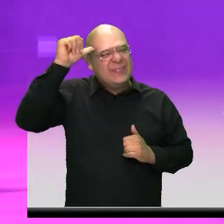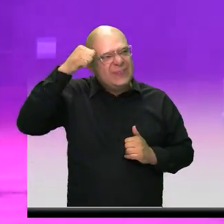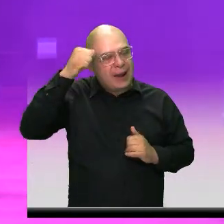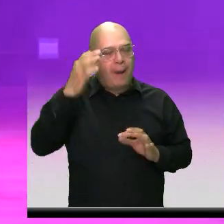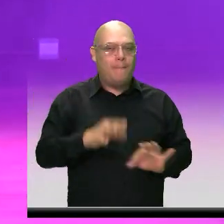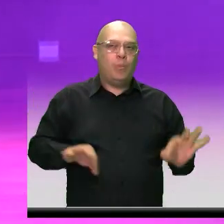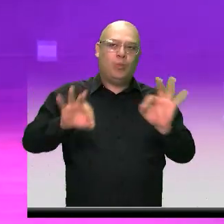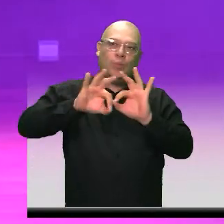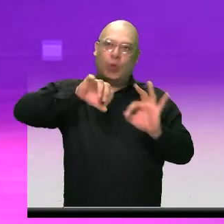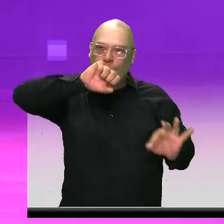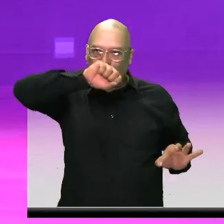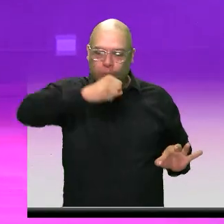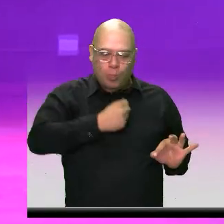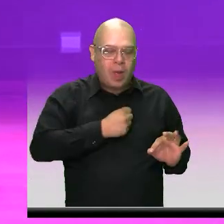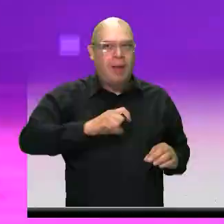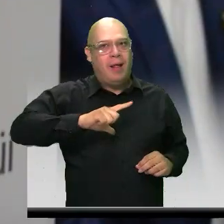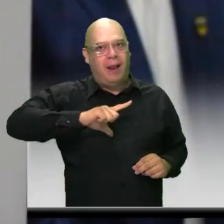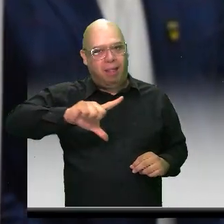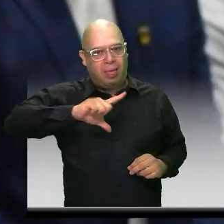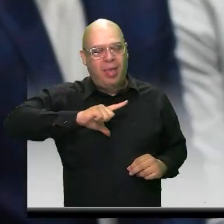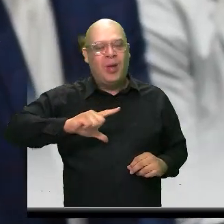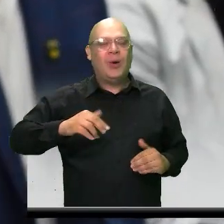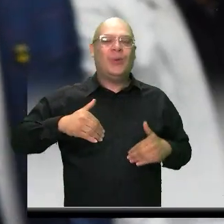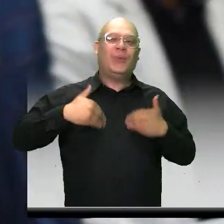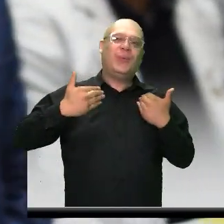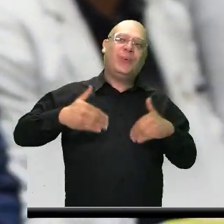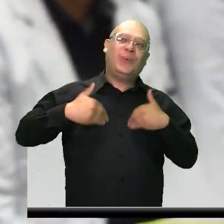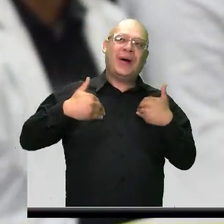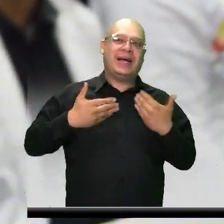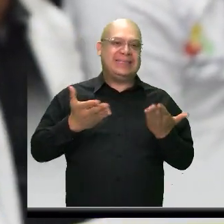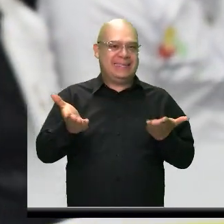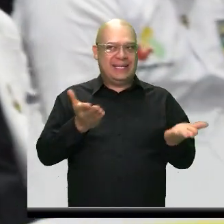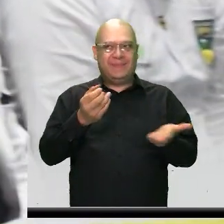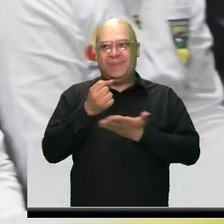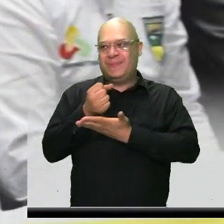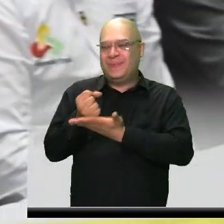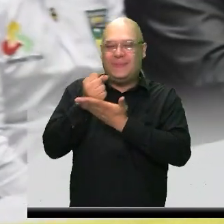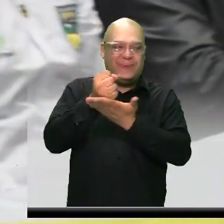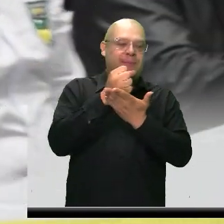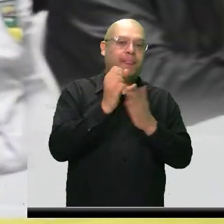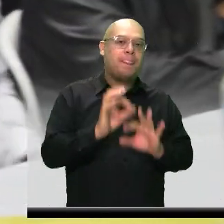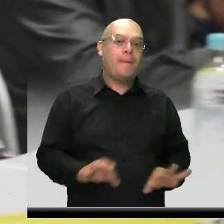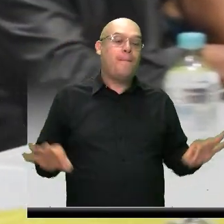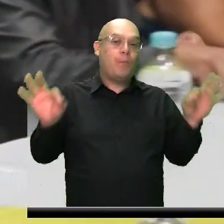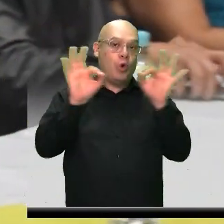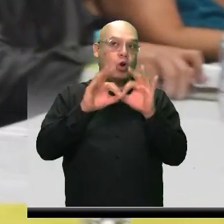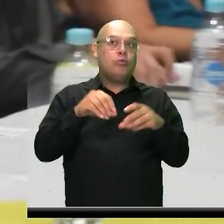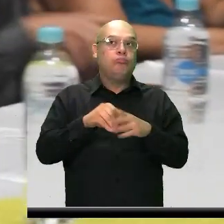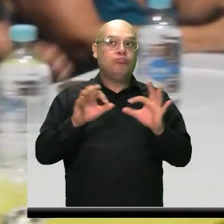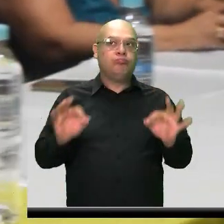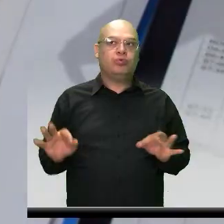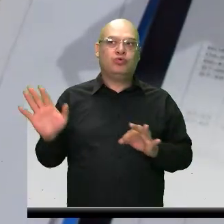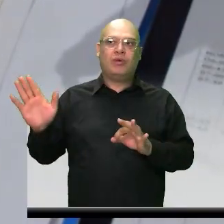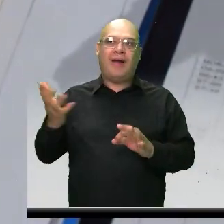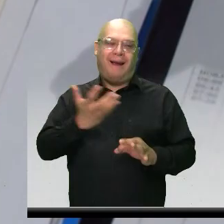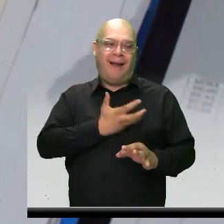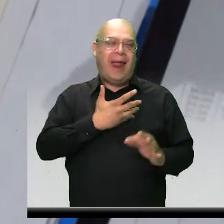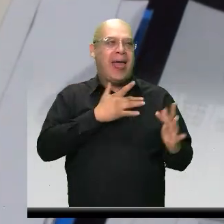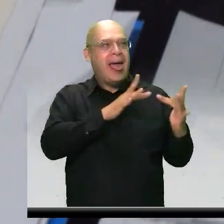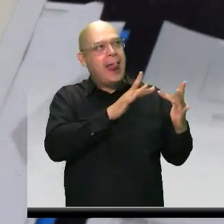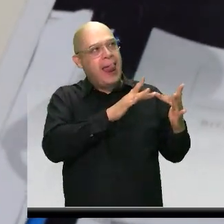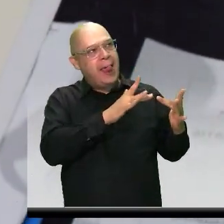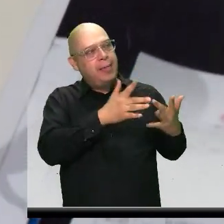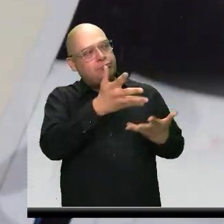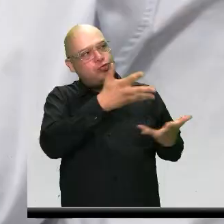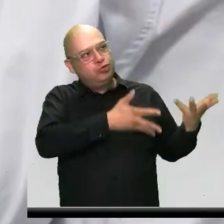por el liderazgo, lo gratificante que es servir a otros y la importancia de ser puente con la Administración Municipal para hacer de